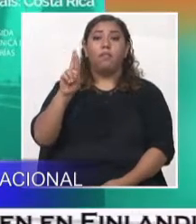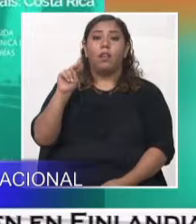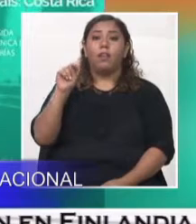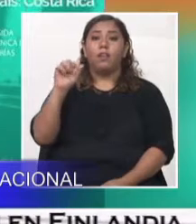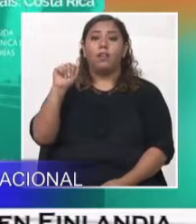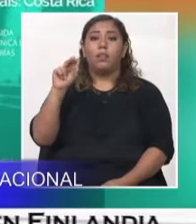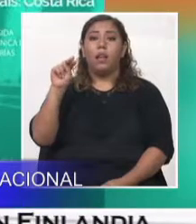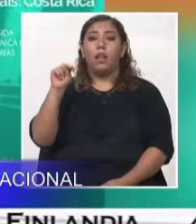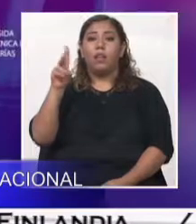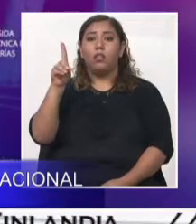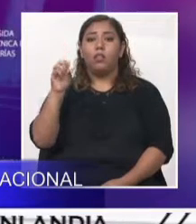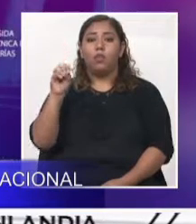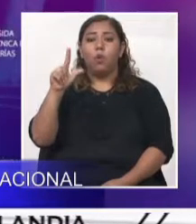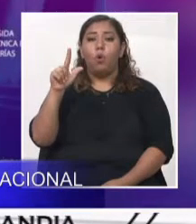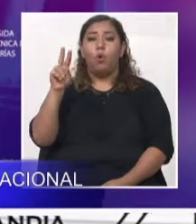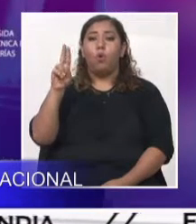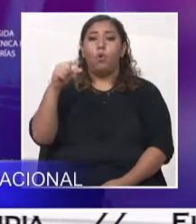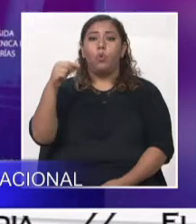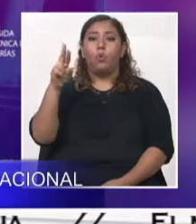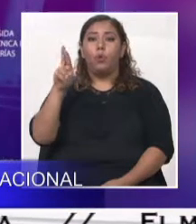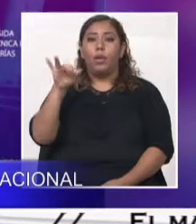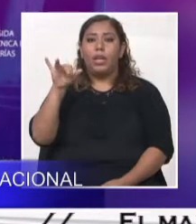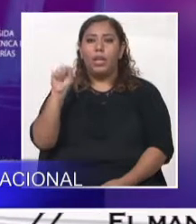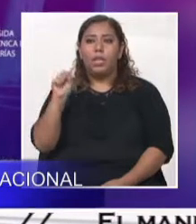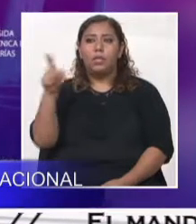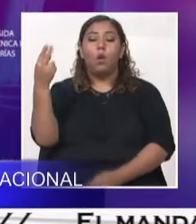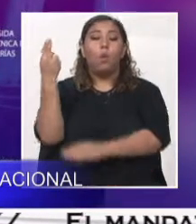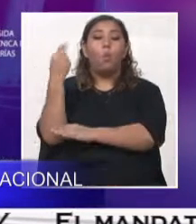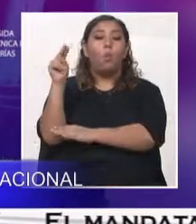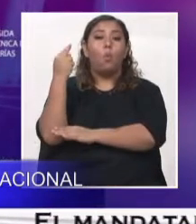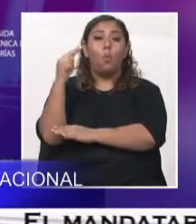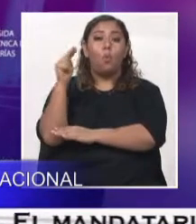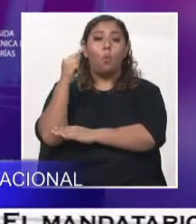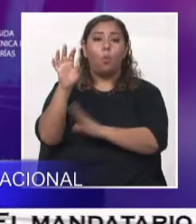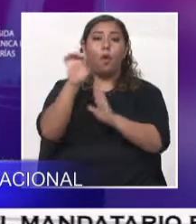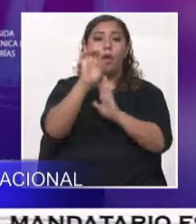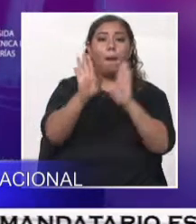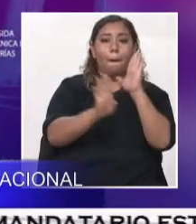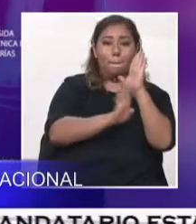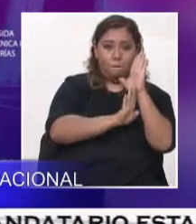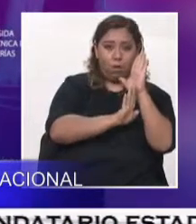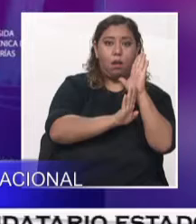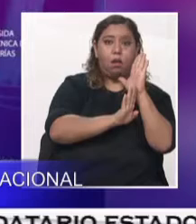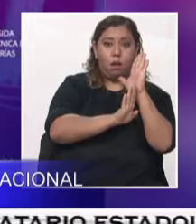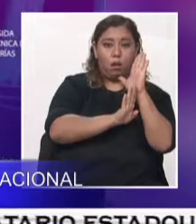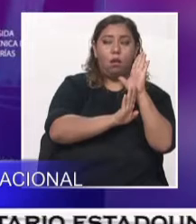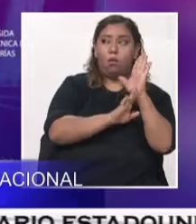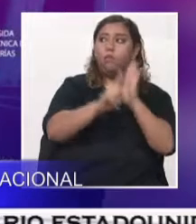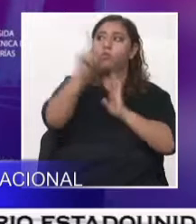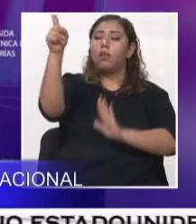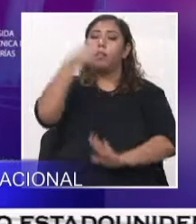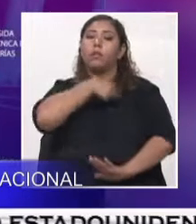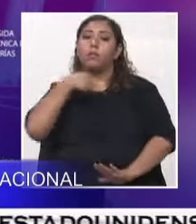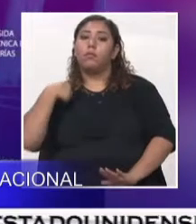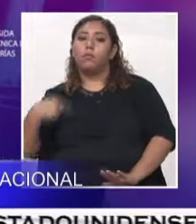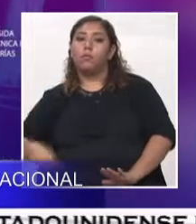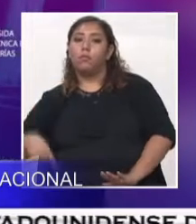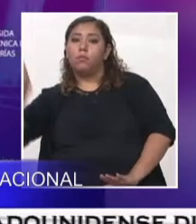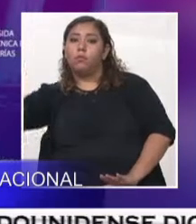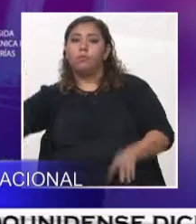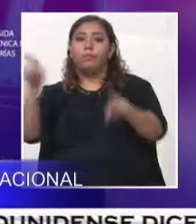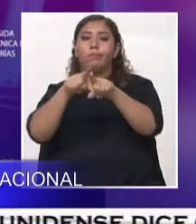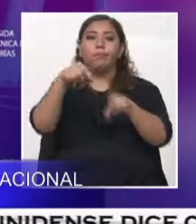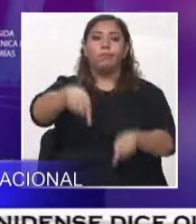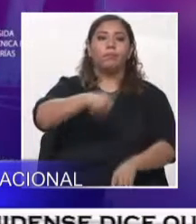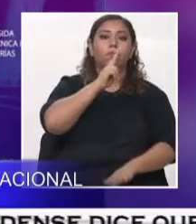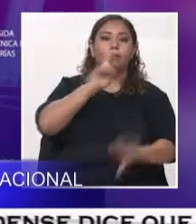que es el embajador de Uruguay en China, él es el embajador verde, pero él tiene también un desafío acá en Honduras.